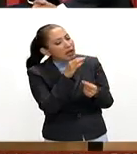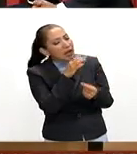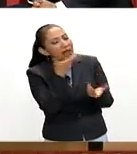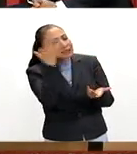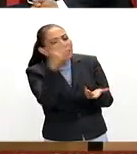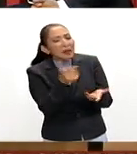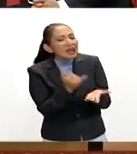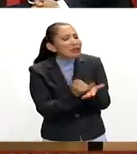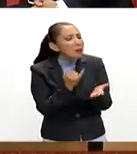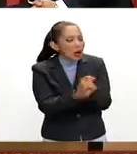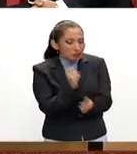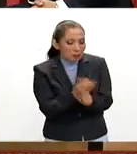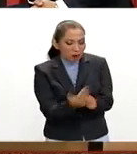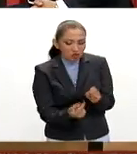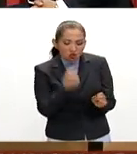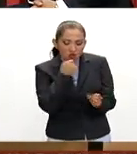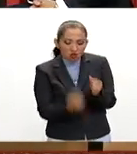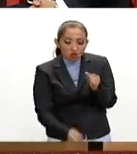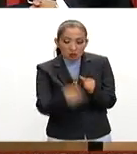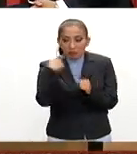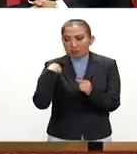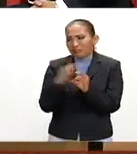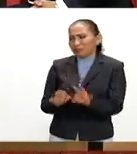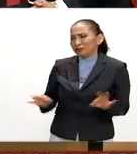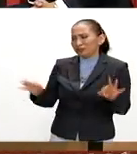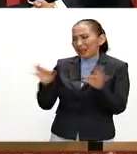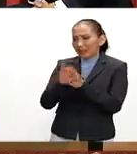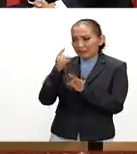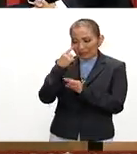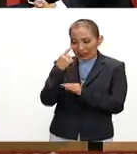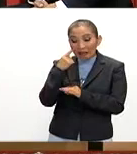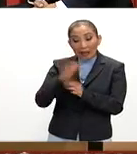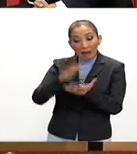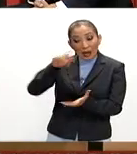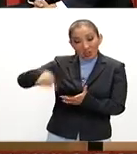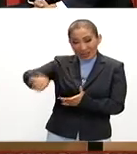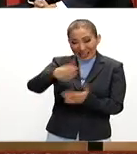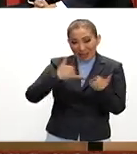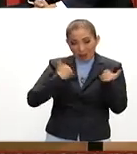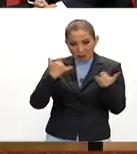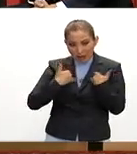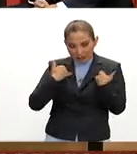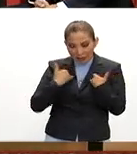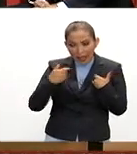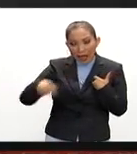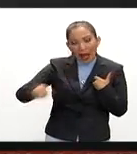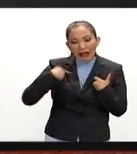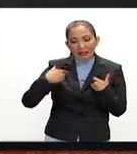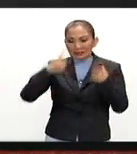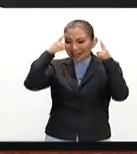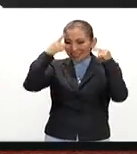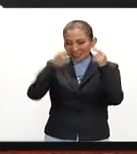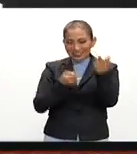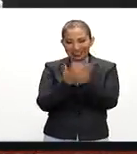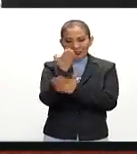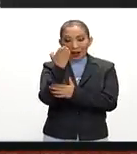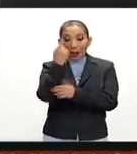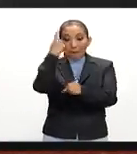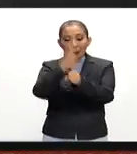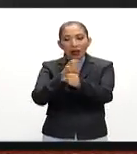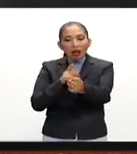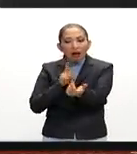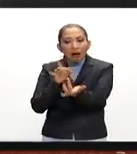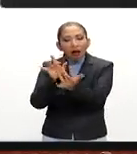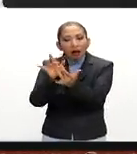desde una edad temprana es sumamente importante fíjate que ahora la gran mayoría de los jóvenes que están saliendo de la escuela tienen su primer